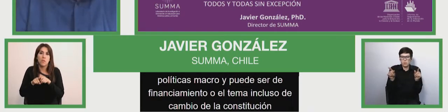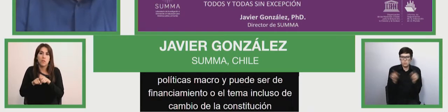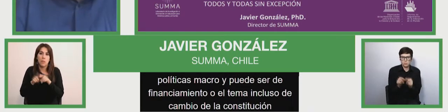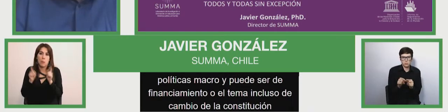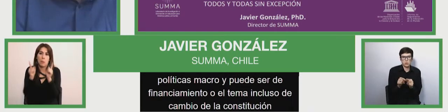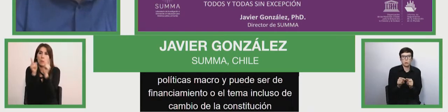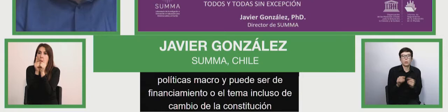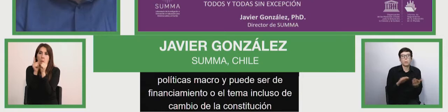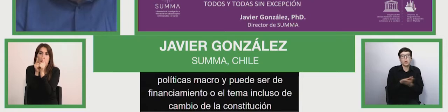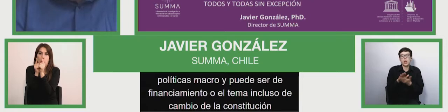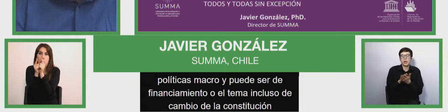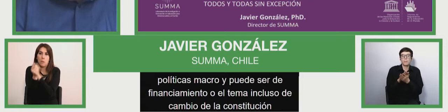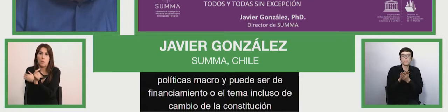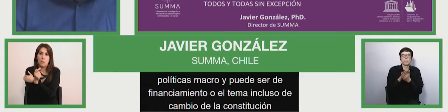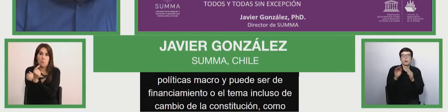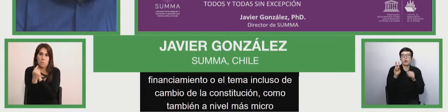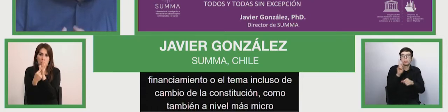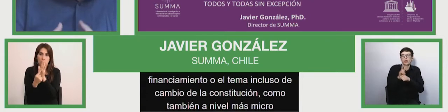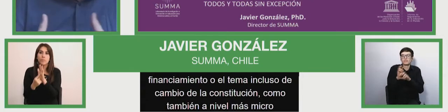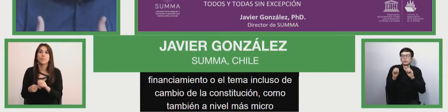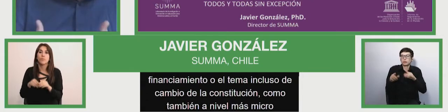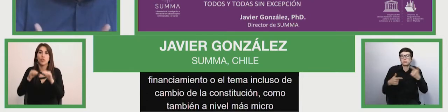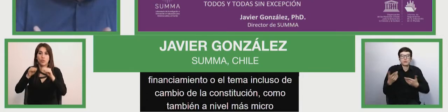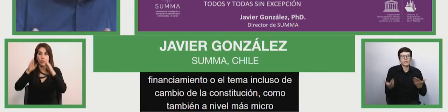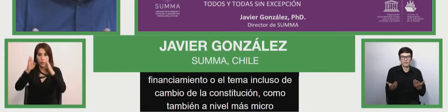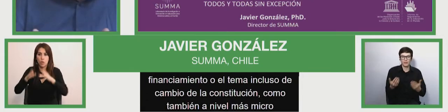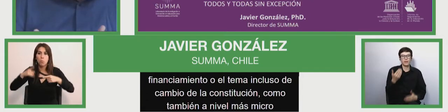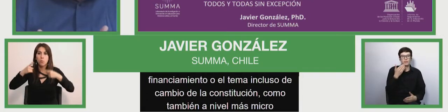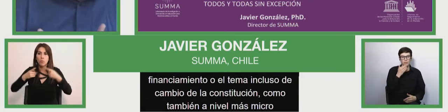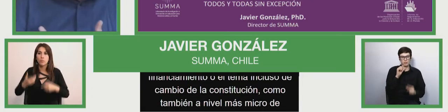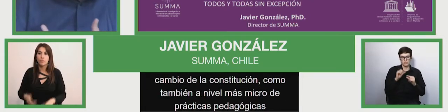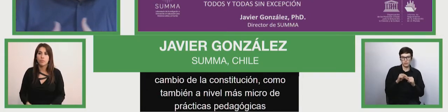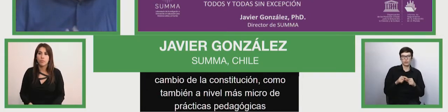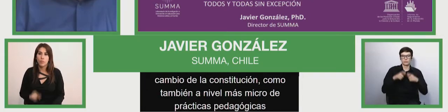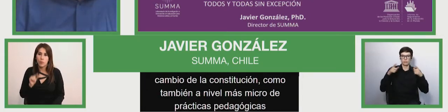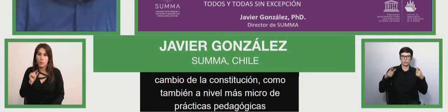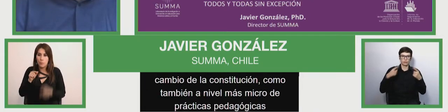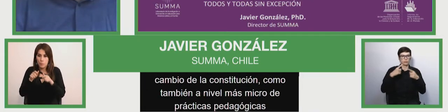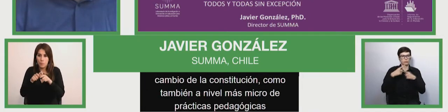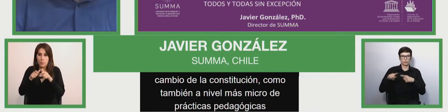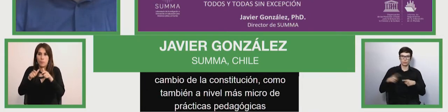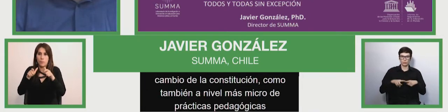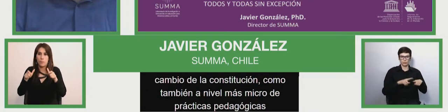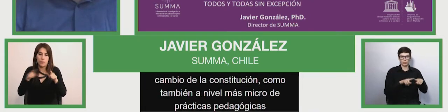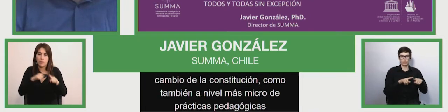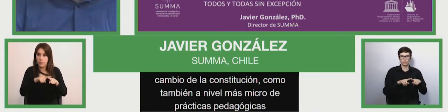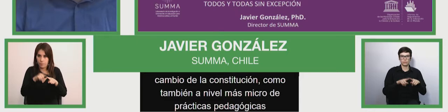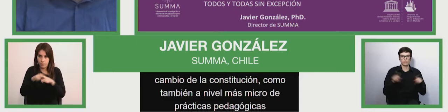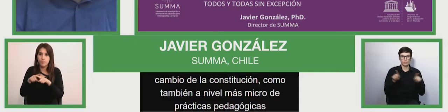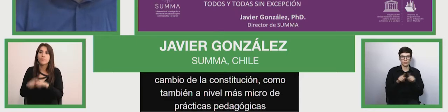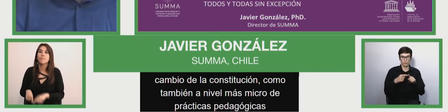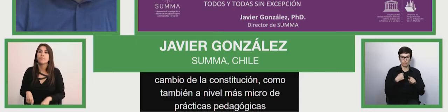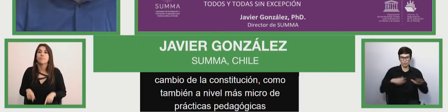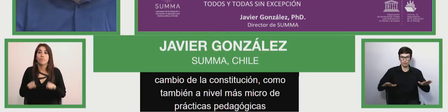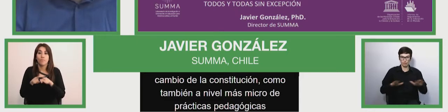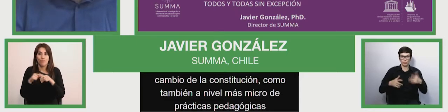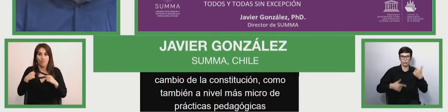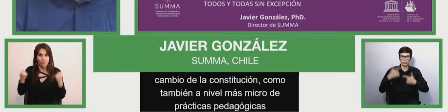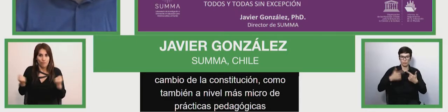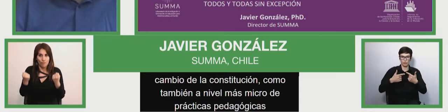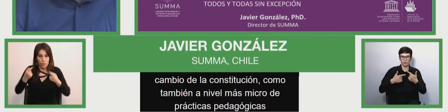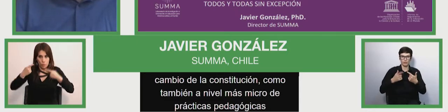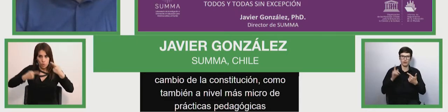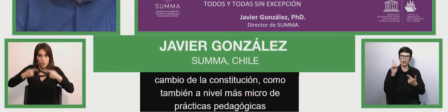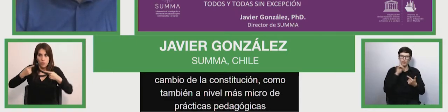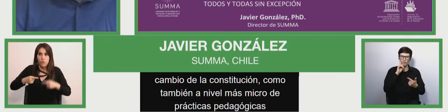prácticas pedagógicas. Promovemos, por, por tanto, políticas que estén basadas en principios, en principios